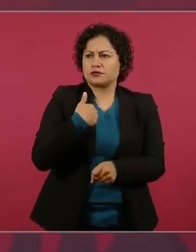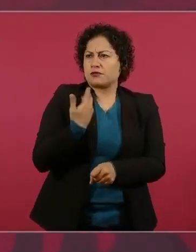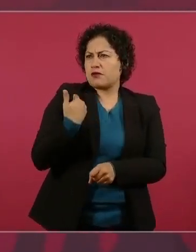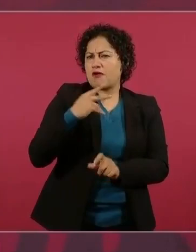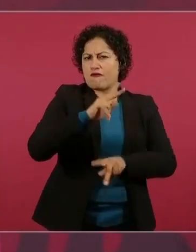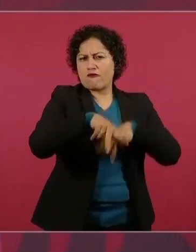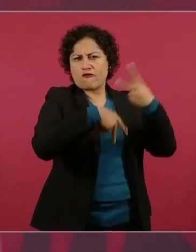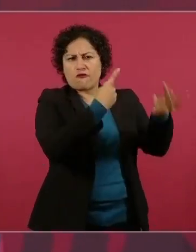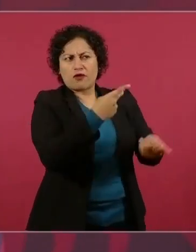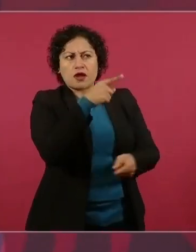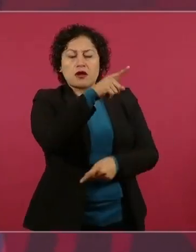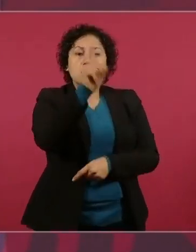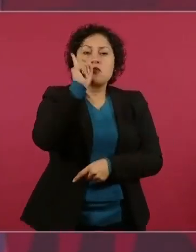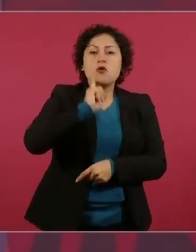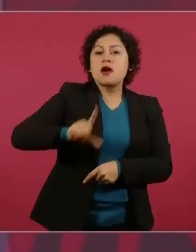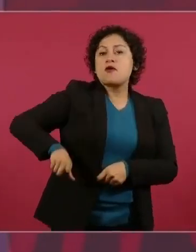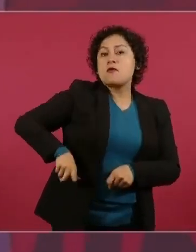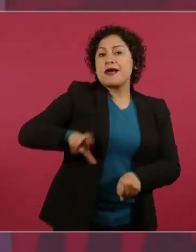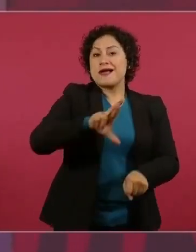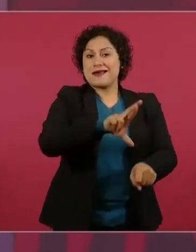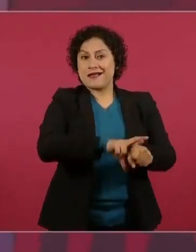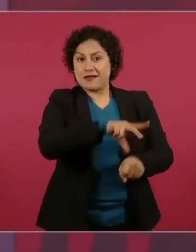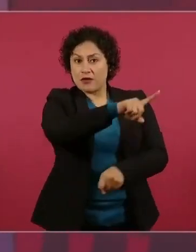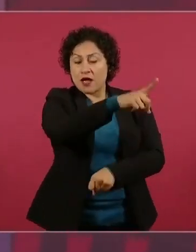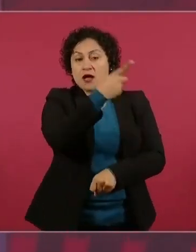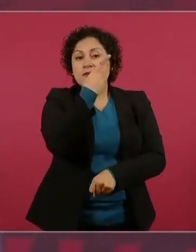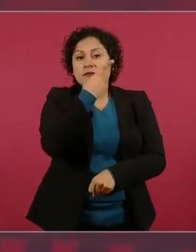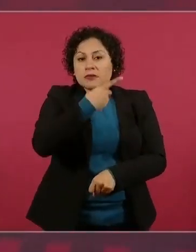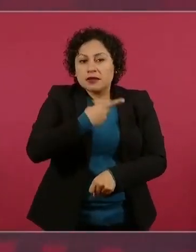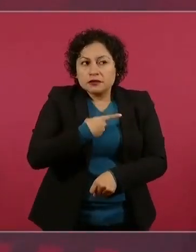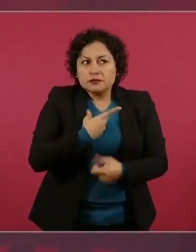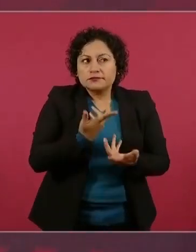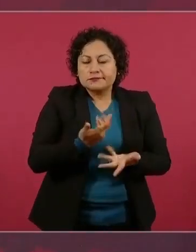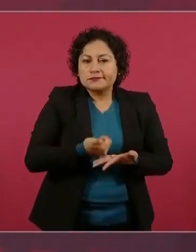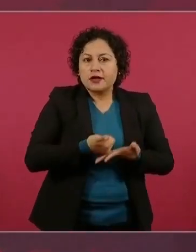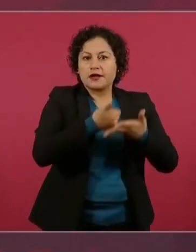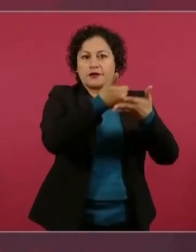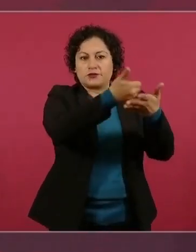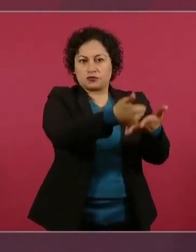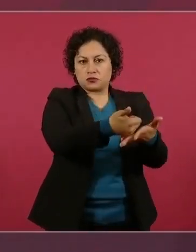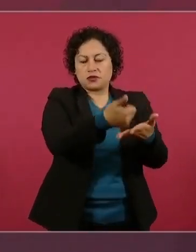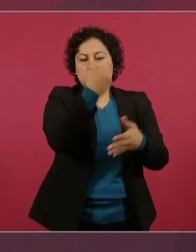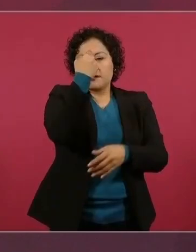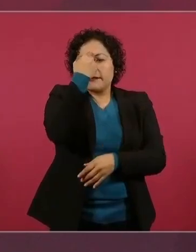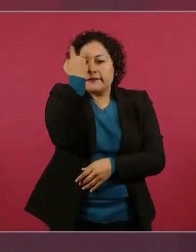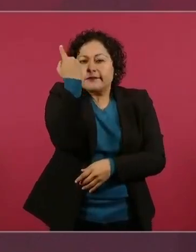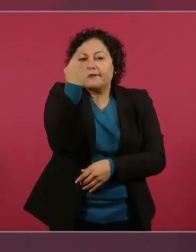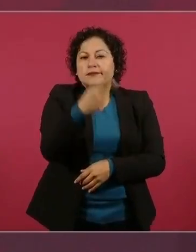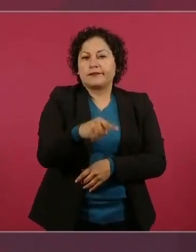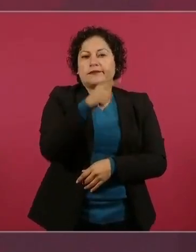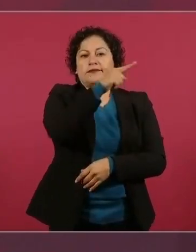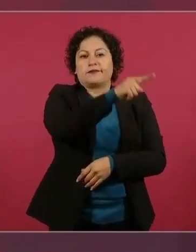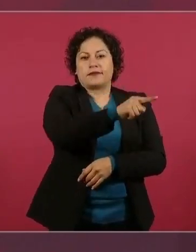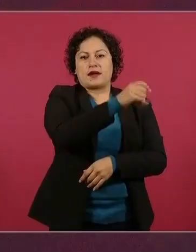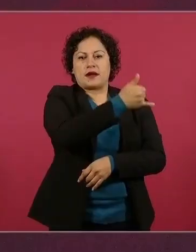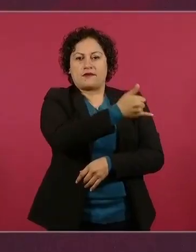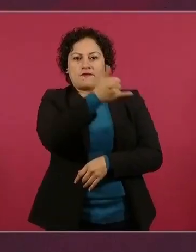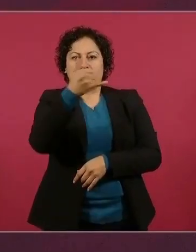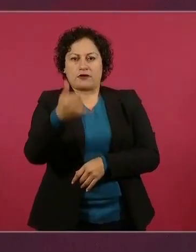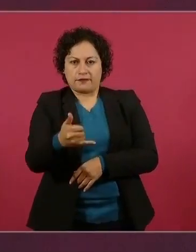que le ayudáramos para que se flexibilizaran los requisitos,